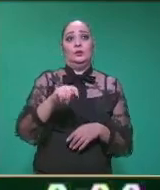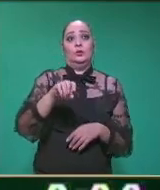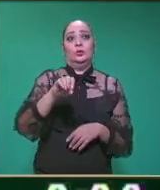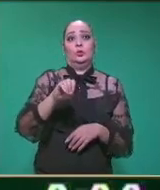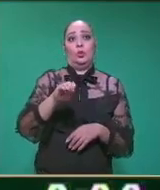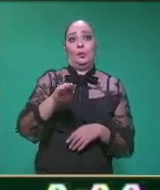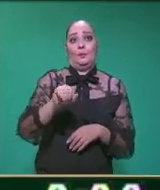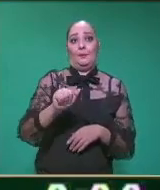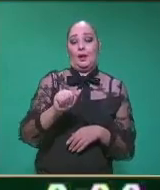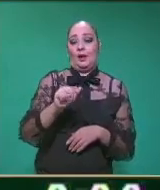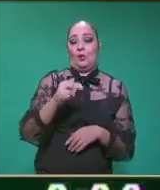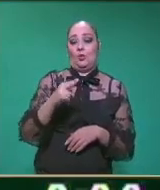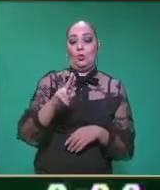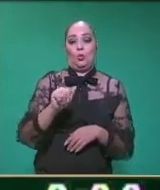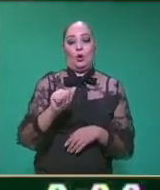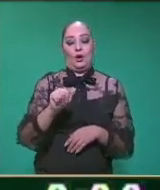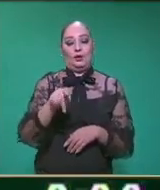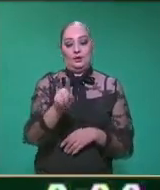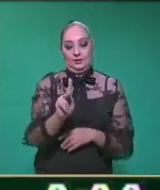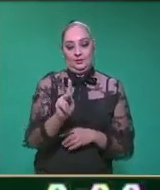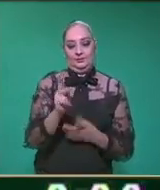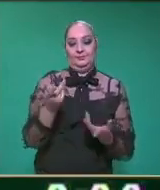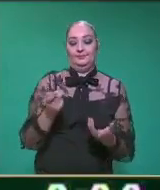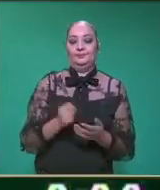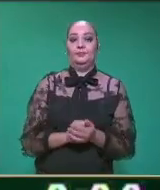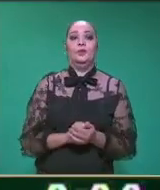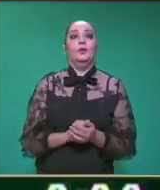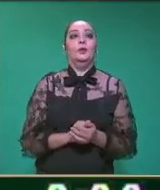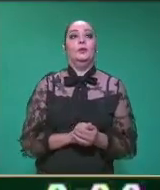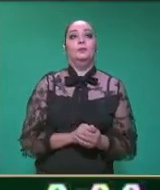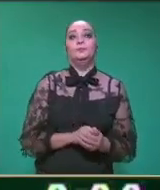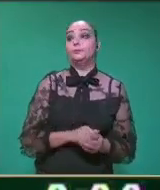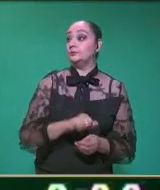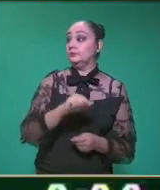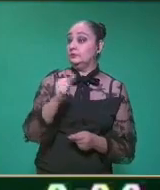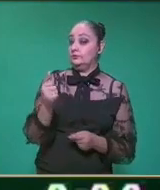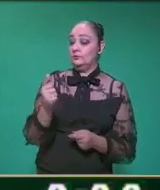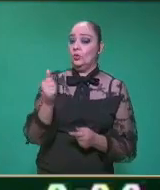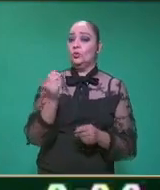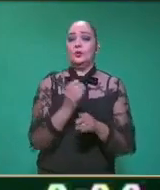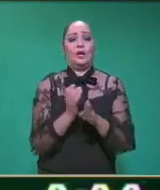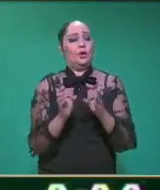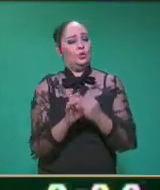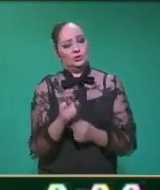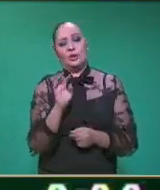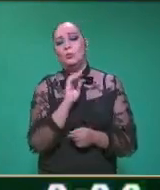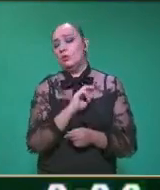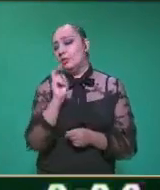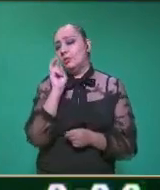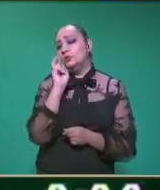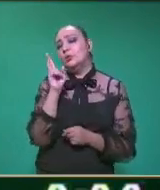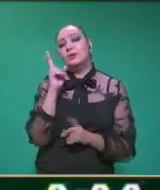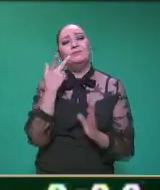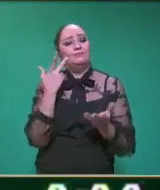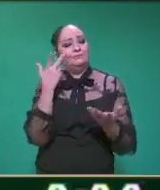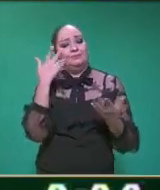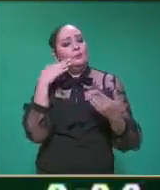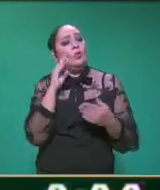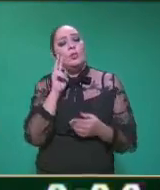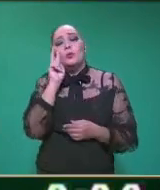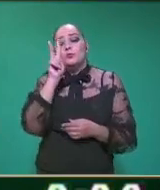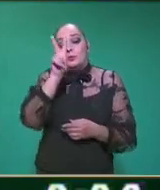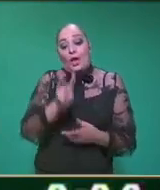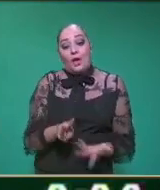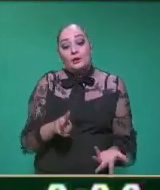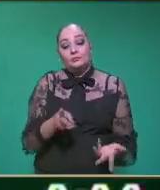tomahua. Vamos a ver otro aspecto físico, que lo podemos ver a simple vista, que es el